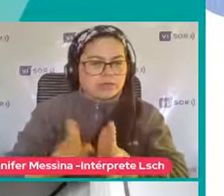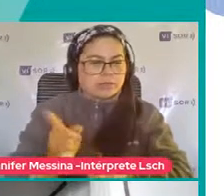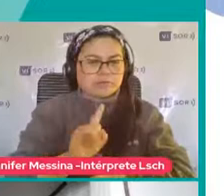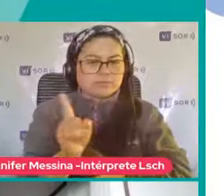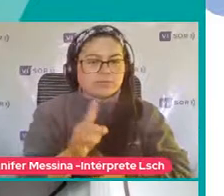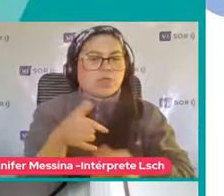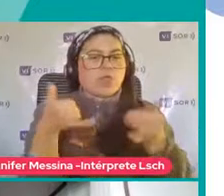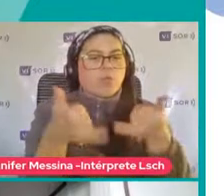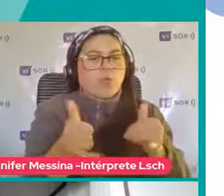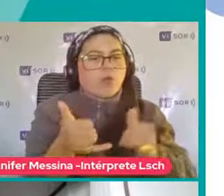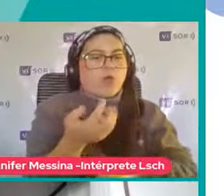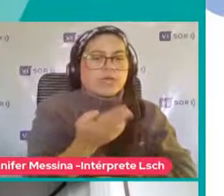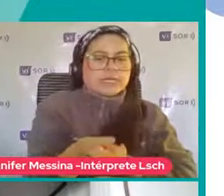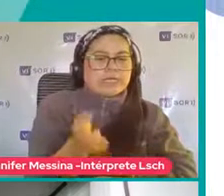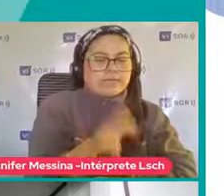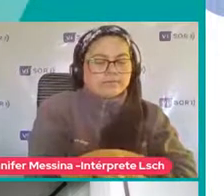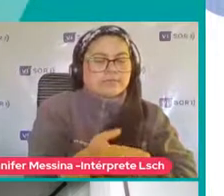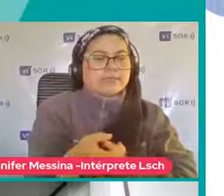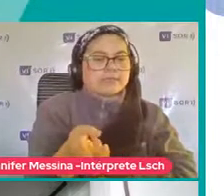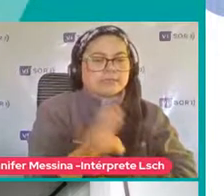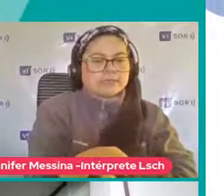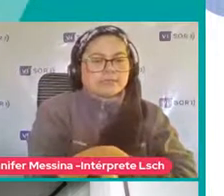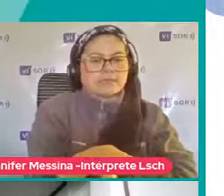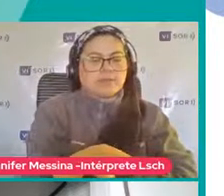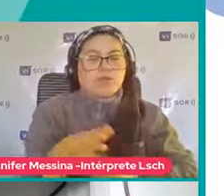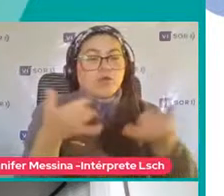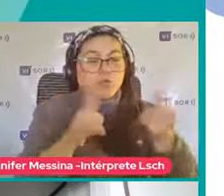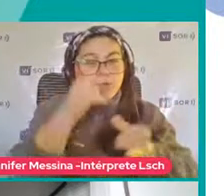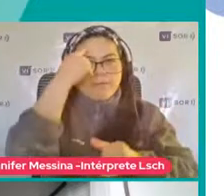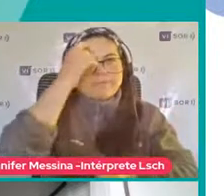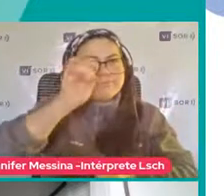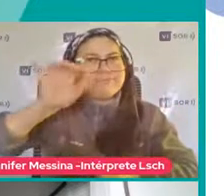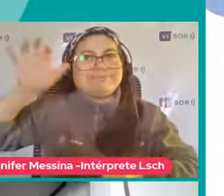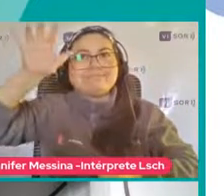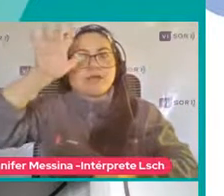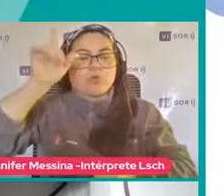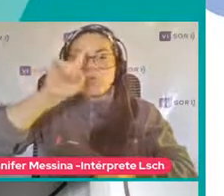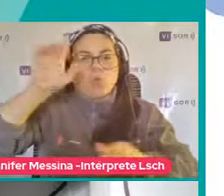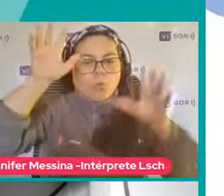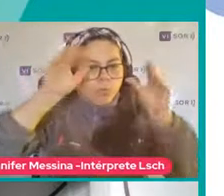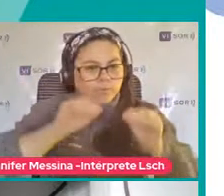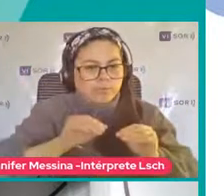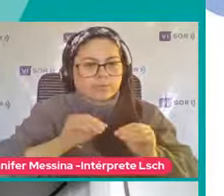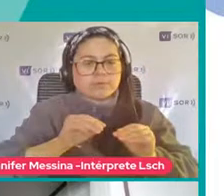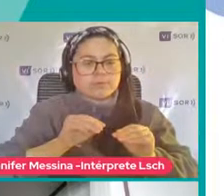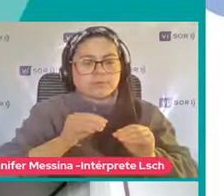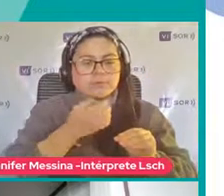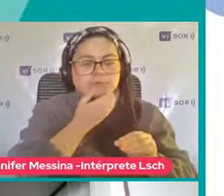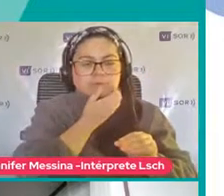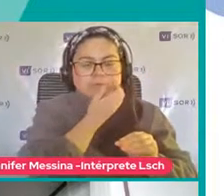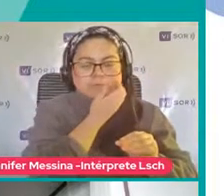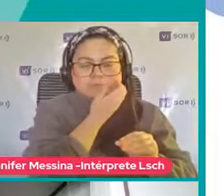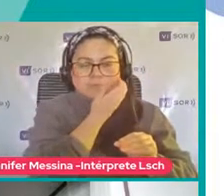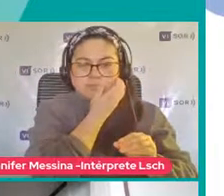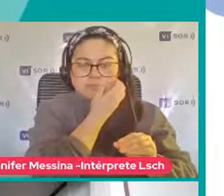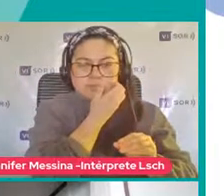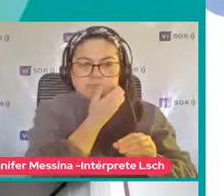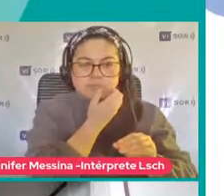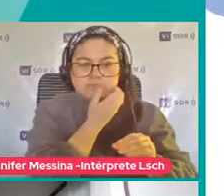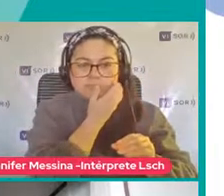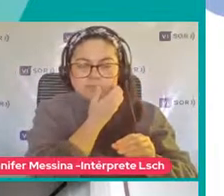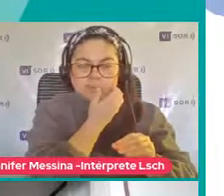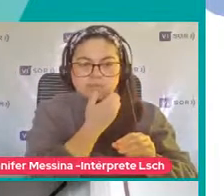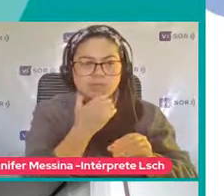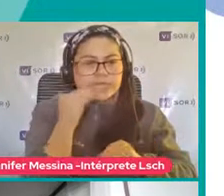Repetitivo No es un juego Con mucha imaginación Principalmente Presenta también Más